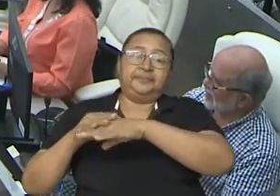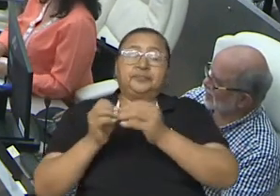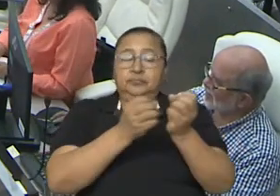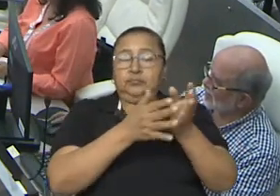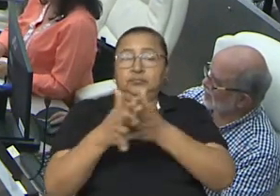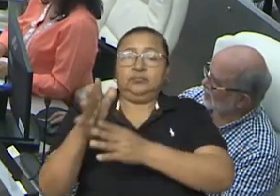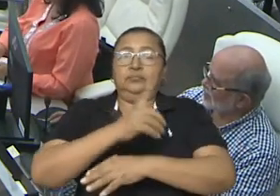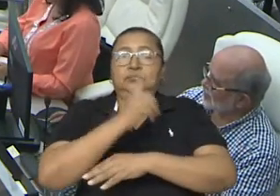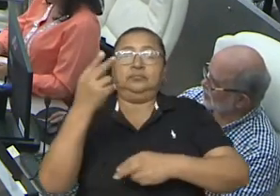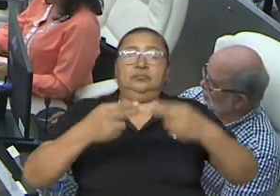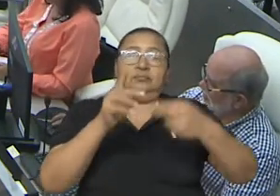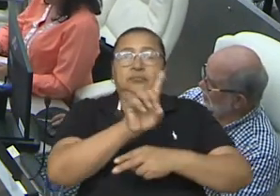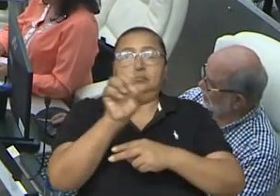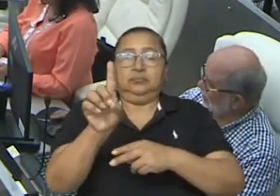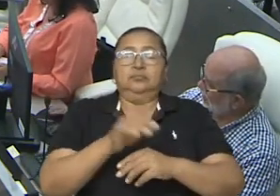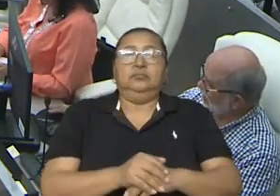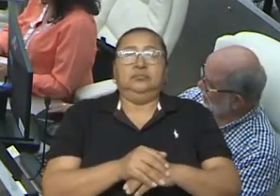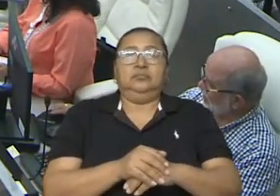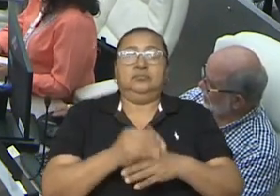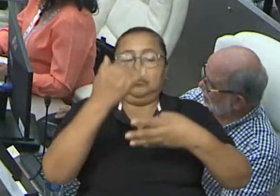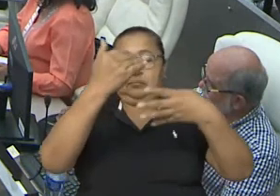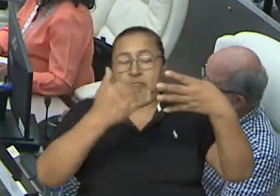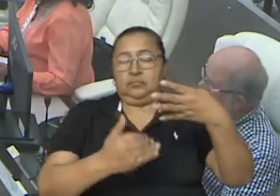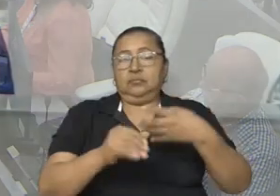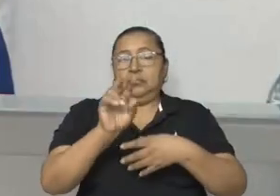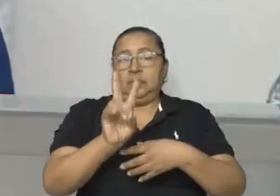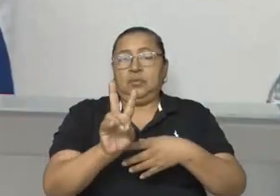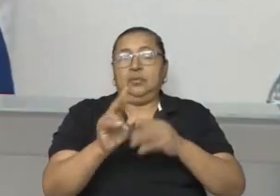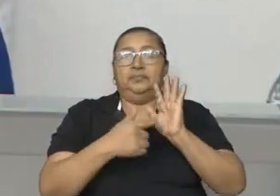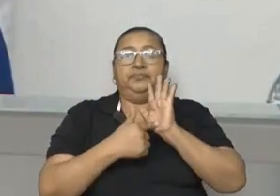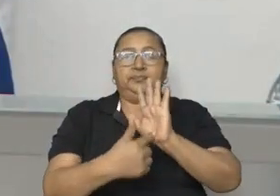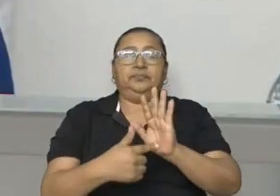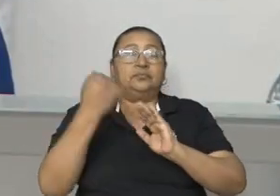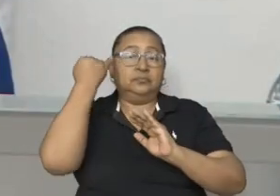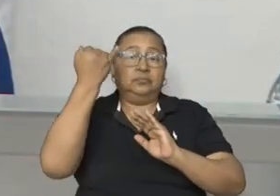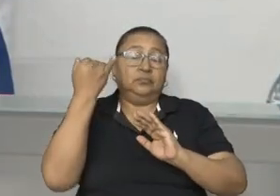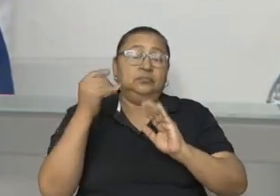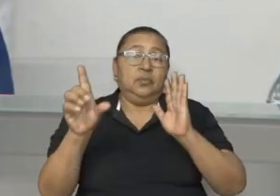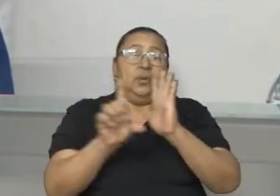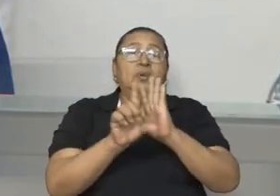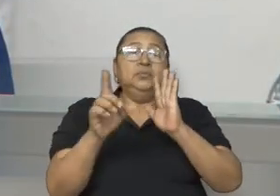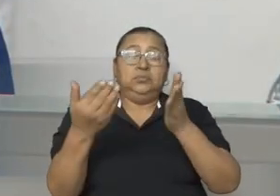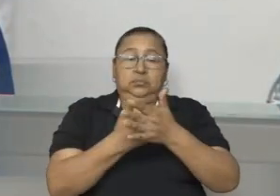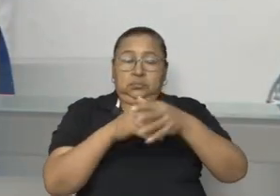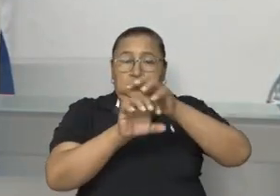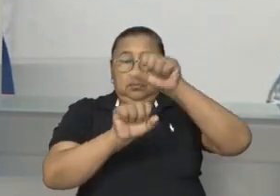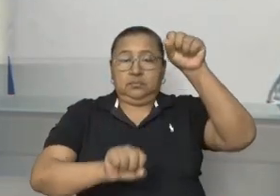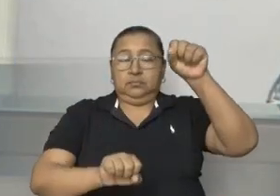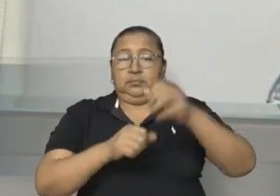Orden del día número 11, en el punto 2, de presentación de iniciativa de leyes y decretos.